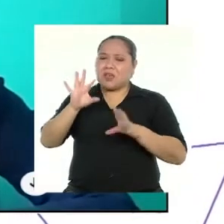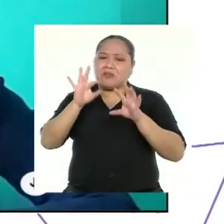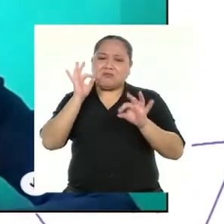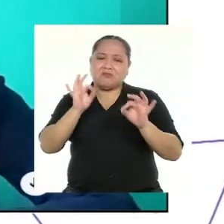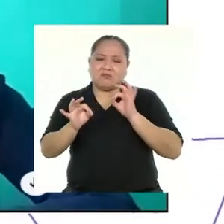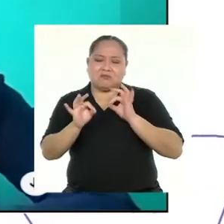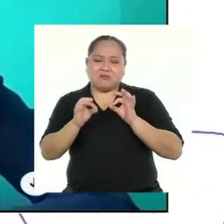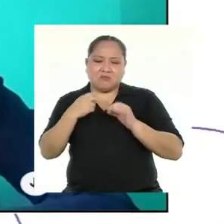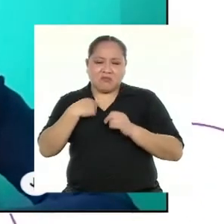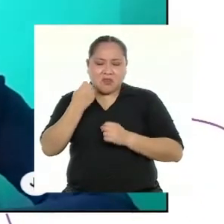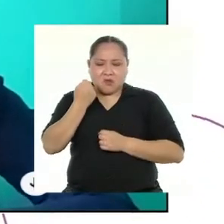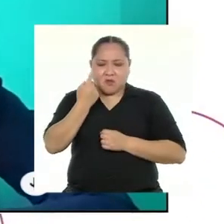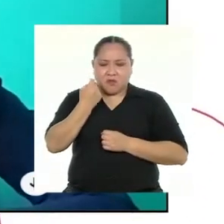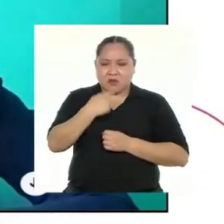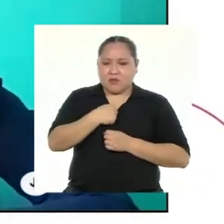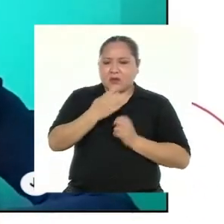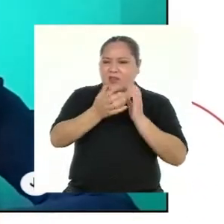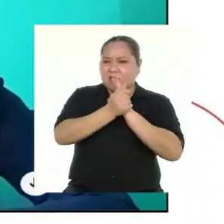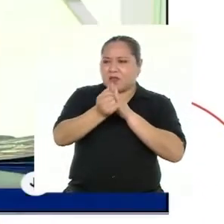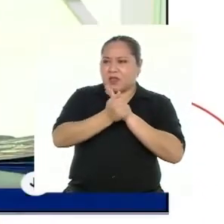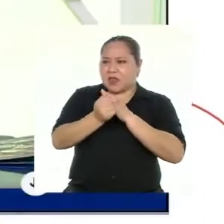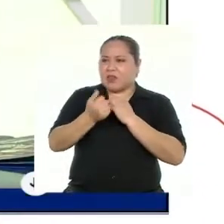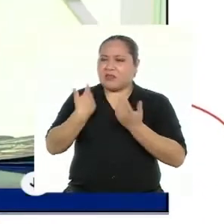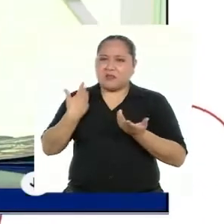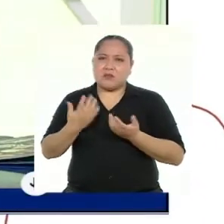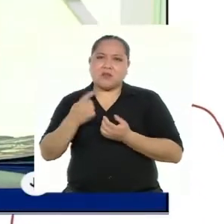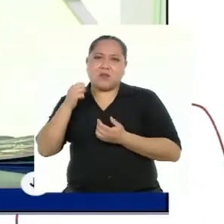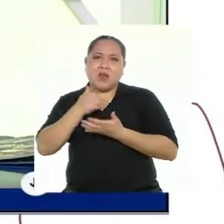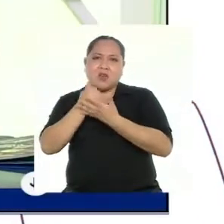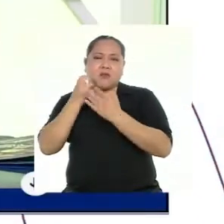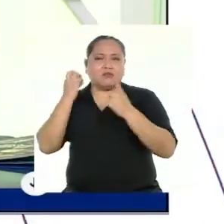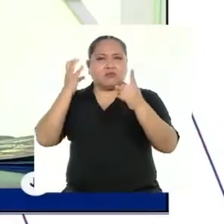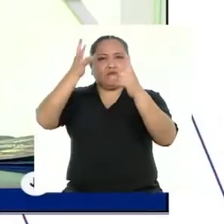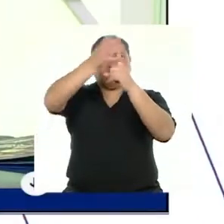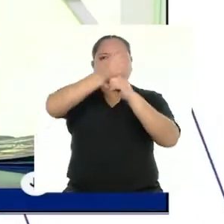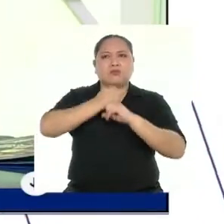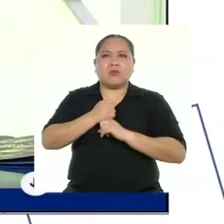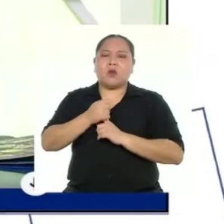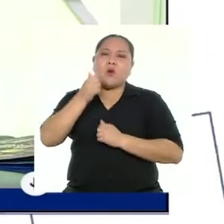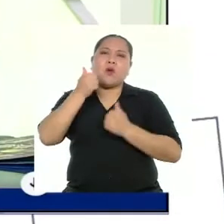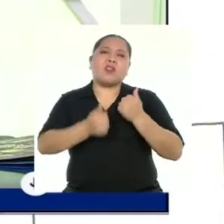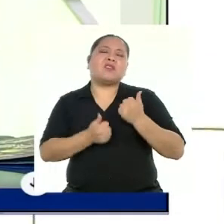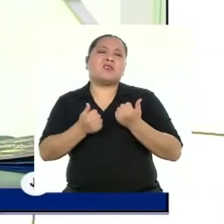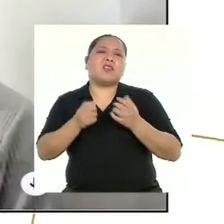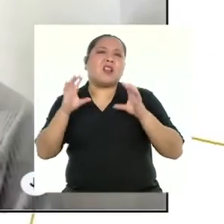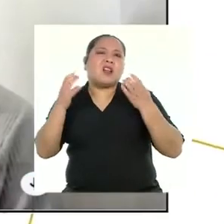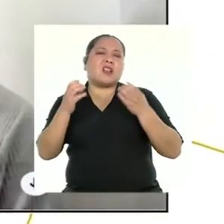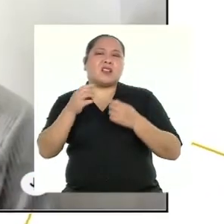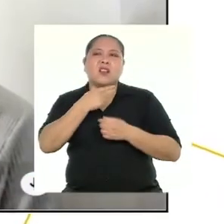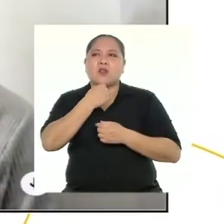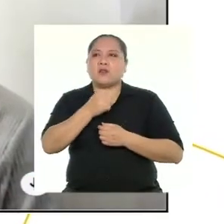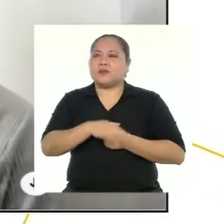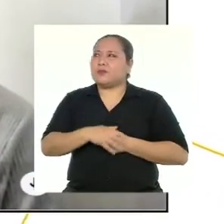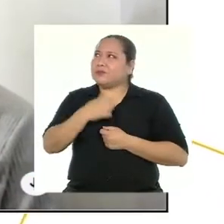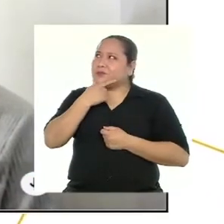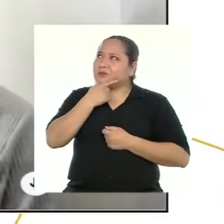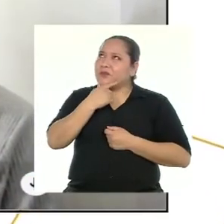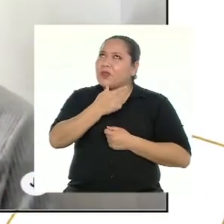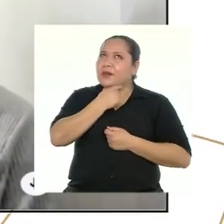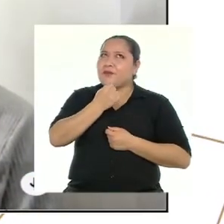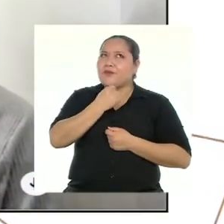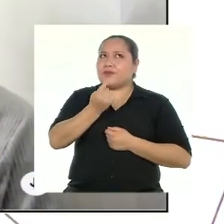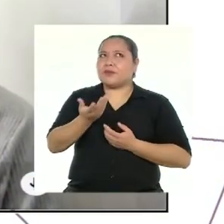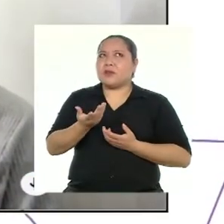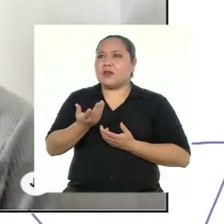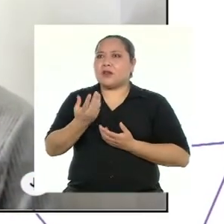me ayudan a seguir cumpliendo mis metas. ¿Cuál es el área de conocimiento que más les gusta y por qué? El área de conocimiento que más